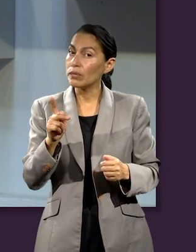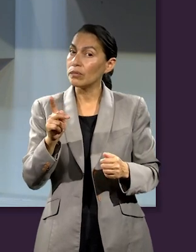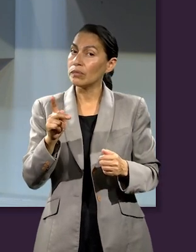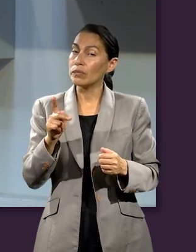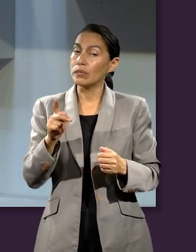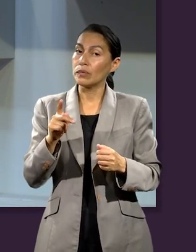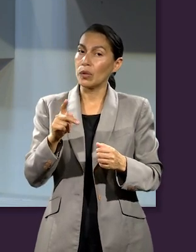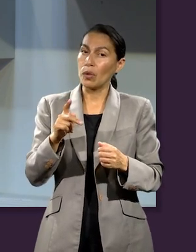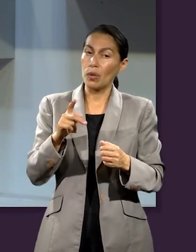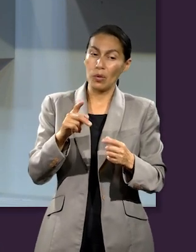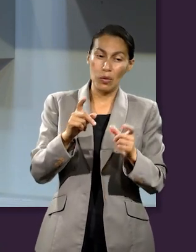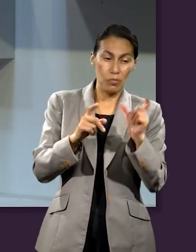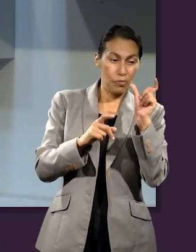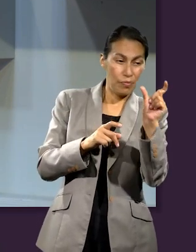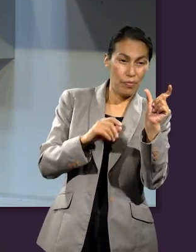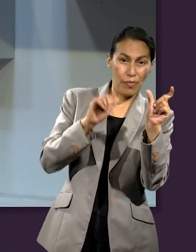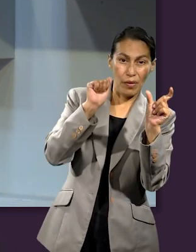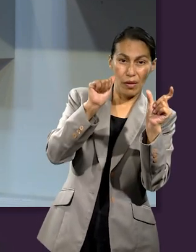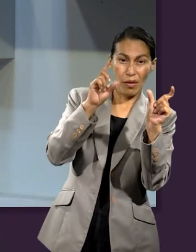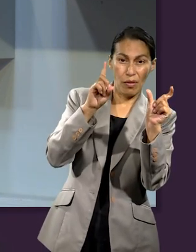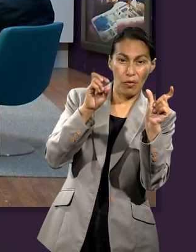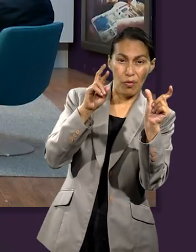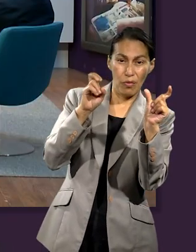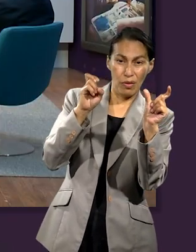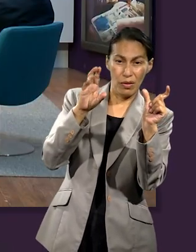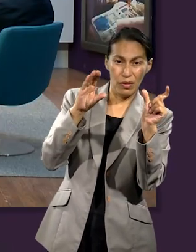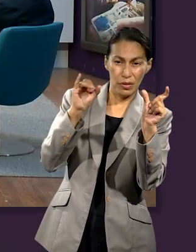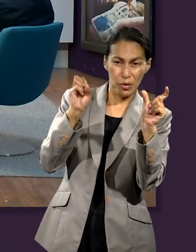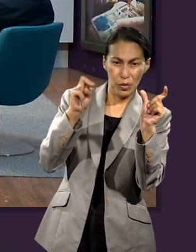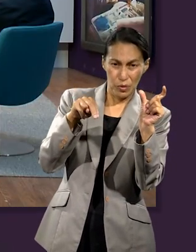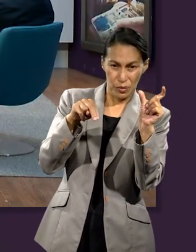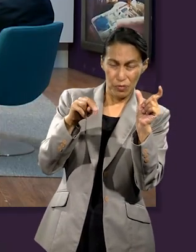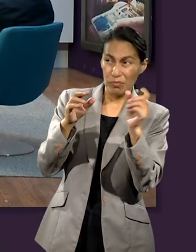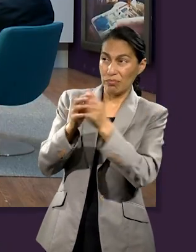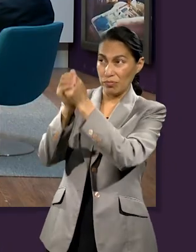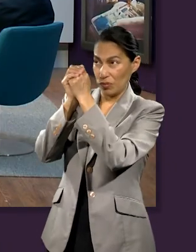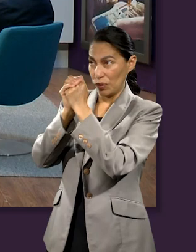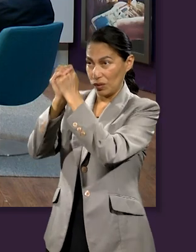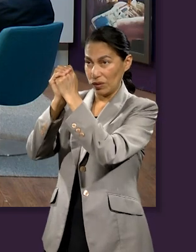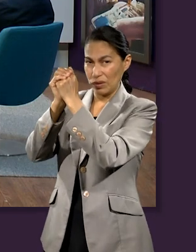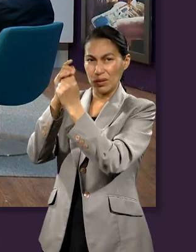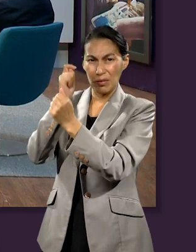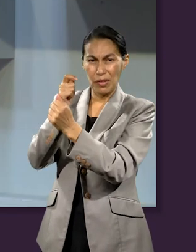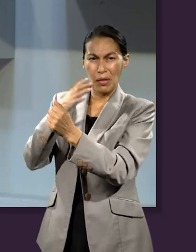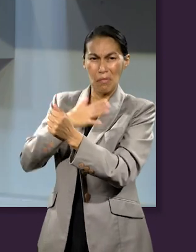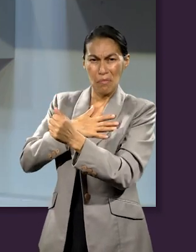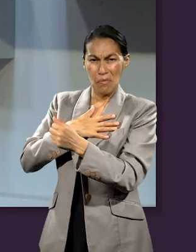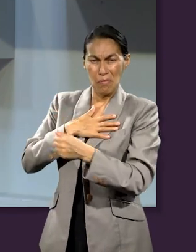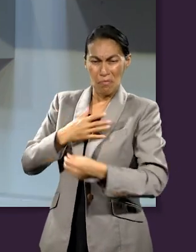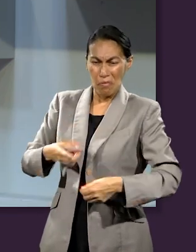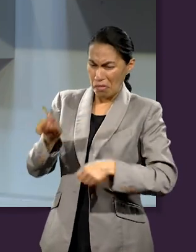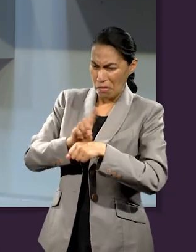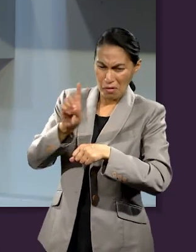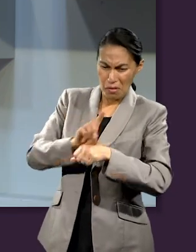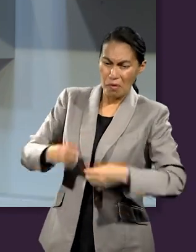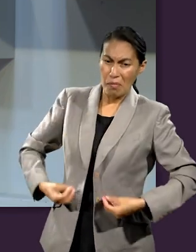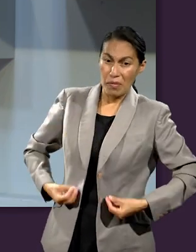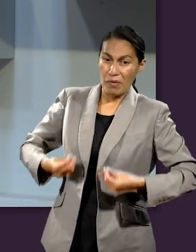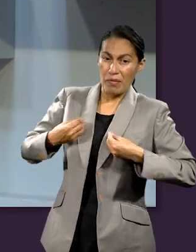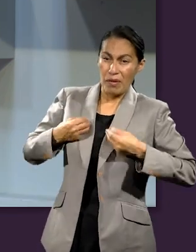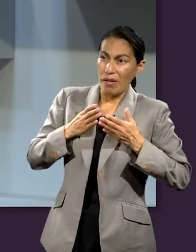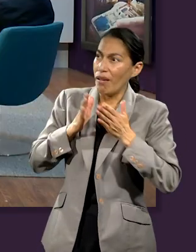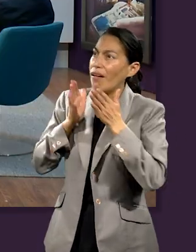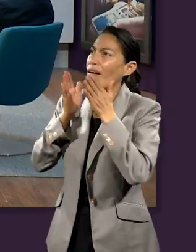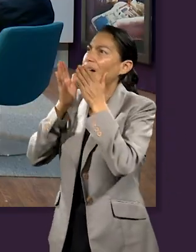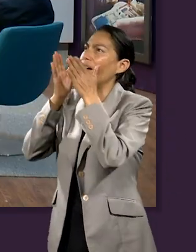términos profundos del significado del concepto de adoración es nuestra vida diaria girando en torno a lo más importante que